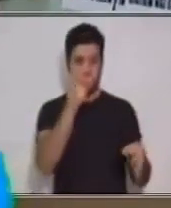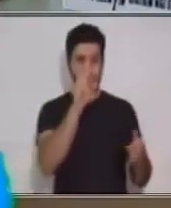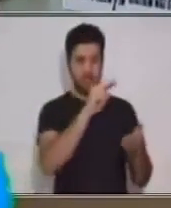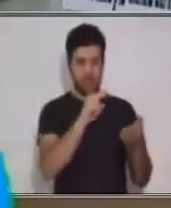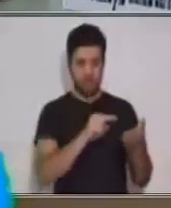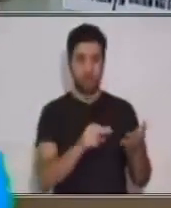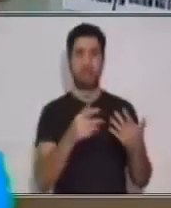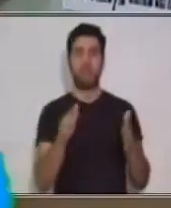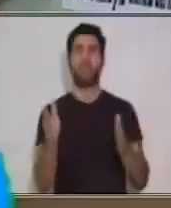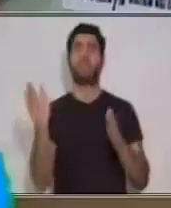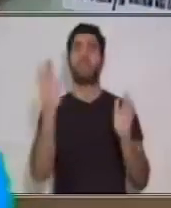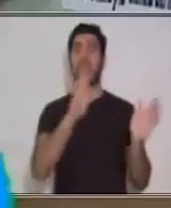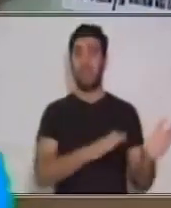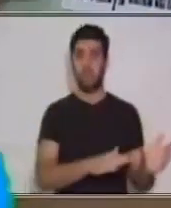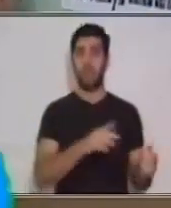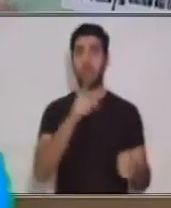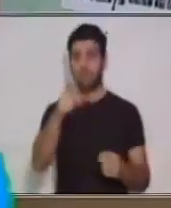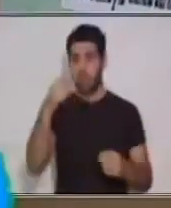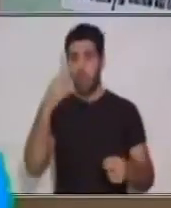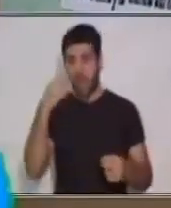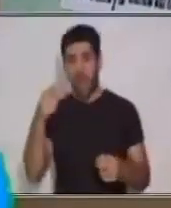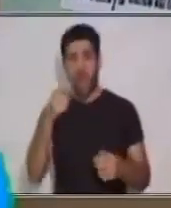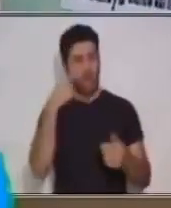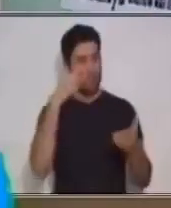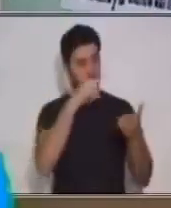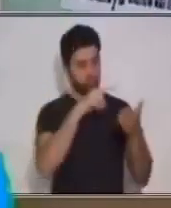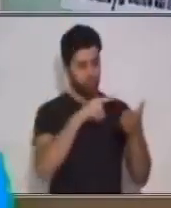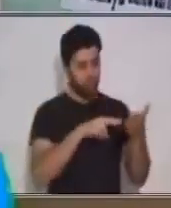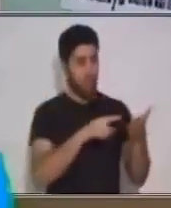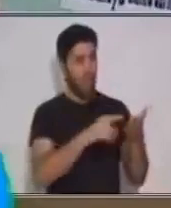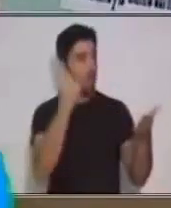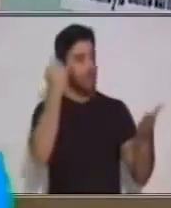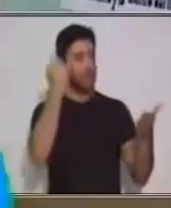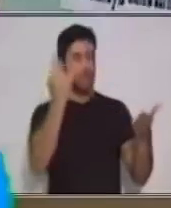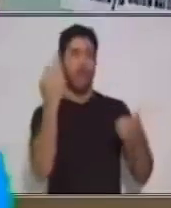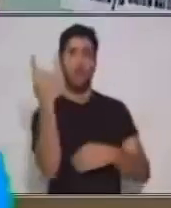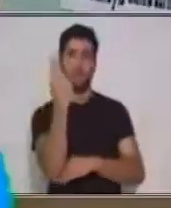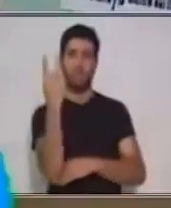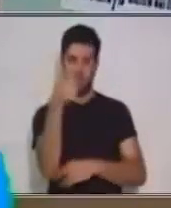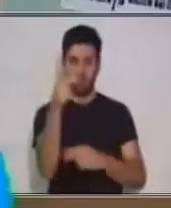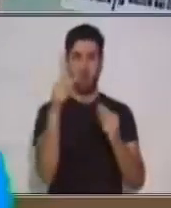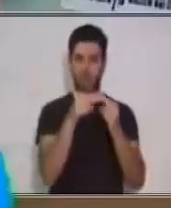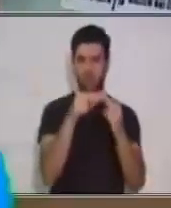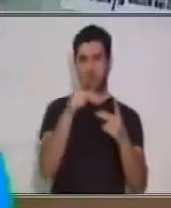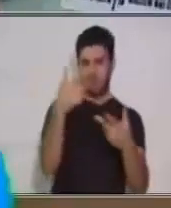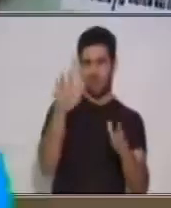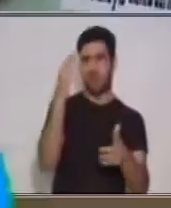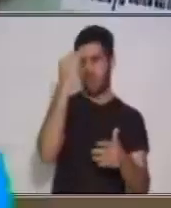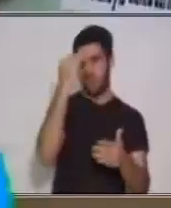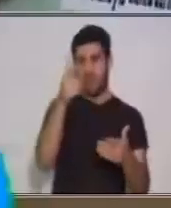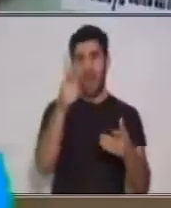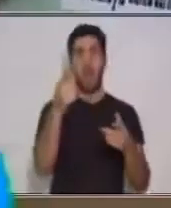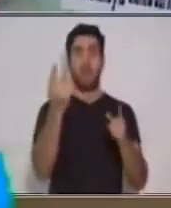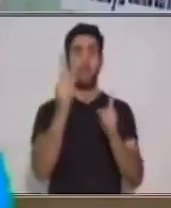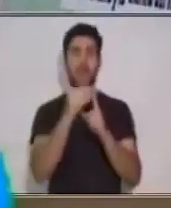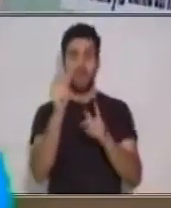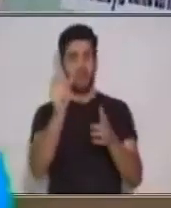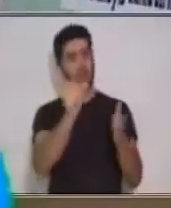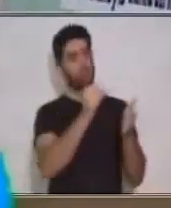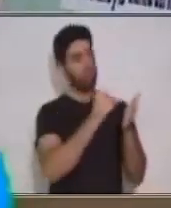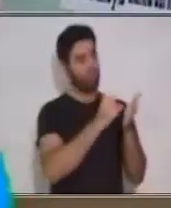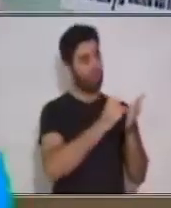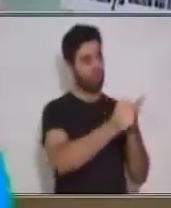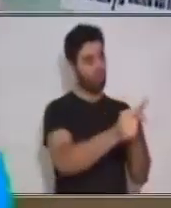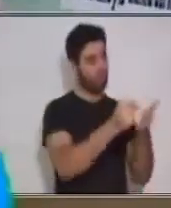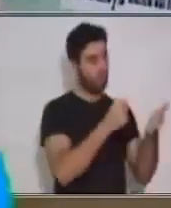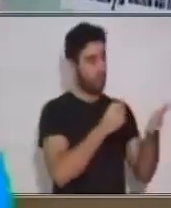subrayo las ideas principales y las secundarias. Para eso, ya lo hemos hablado previamente y te recuerdo, cuando subrayas ideas principales, tienes